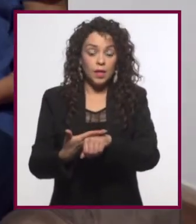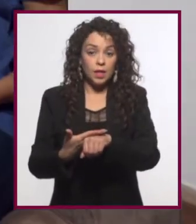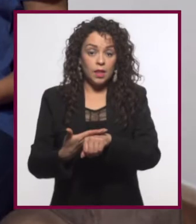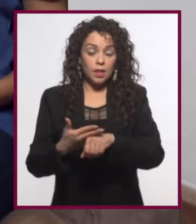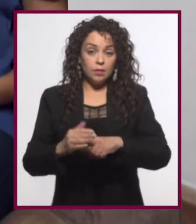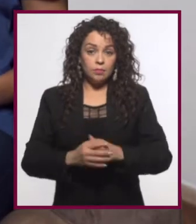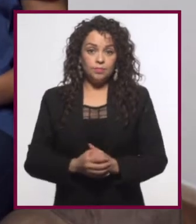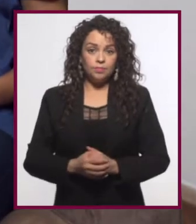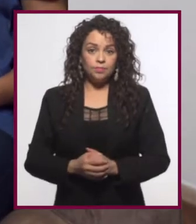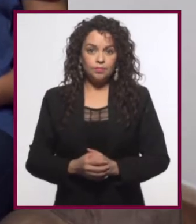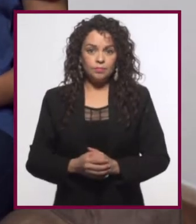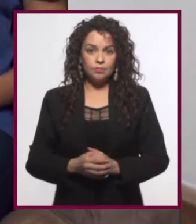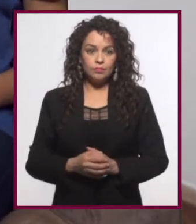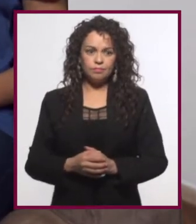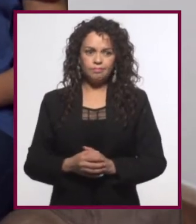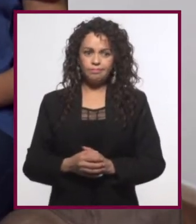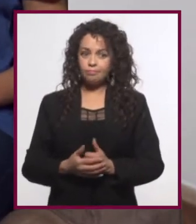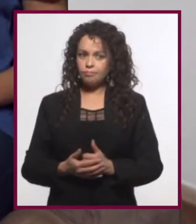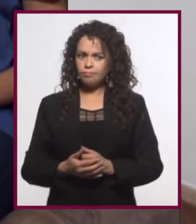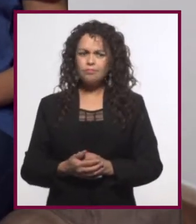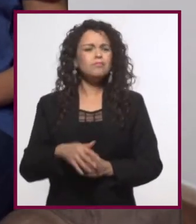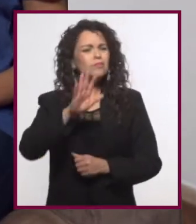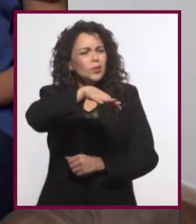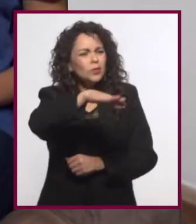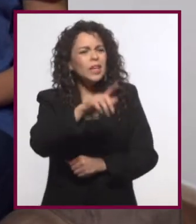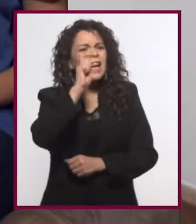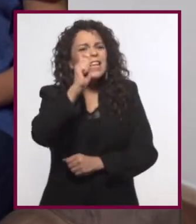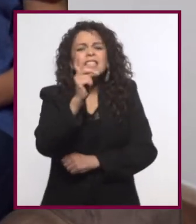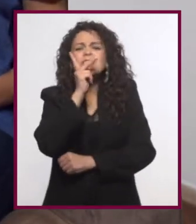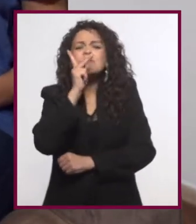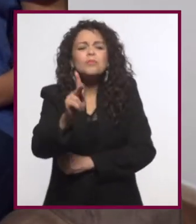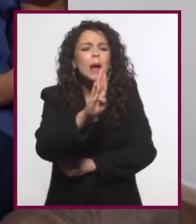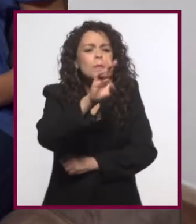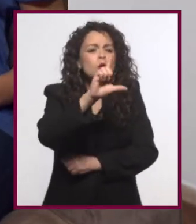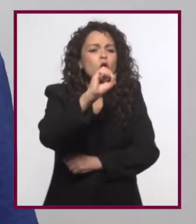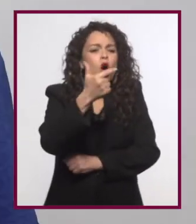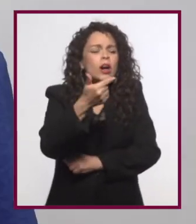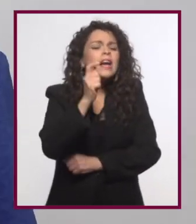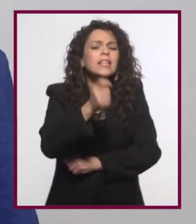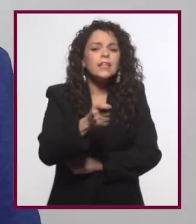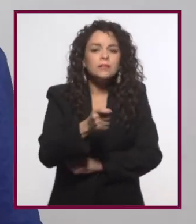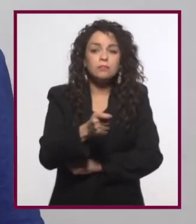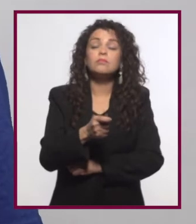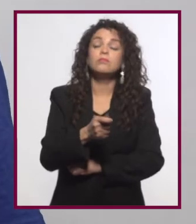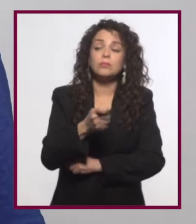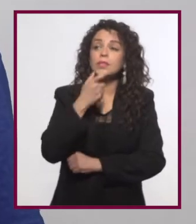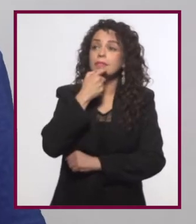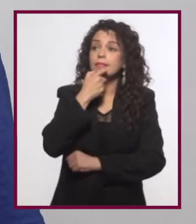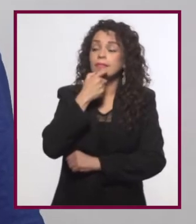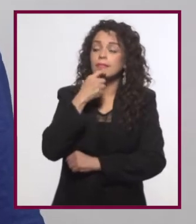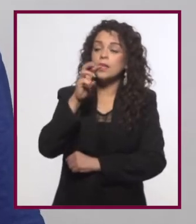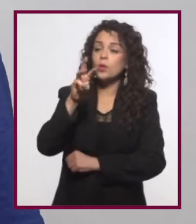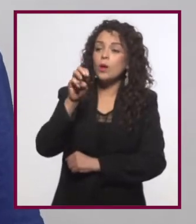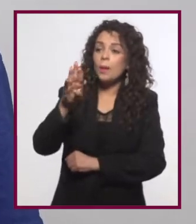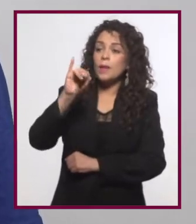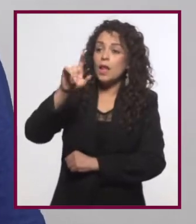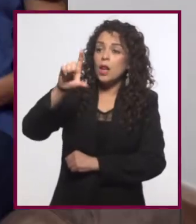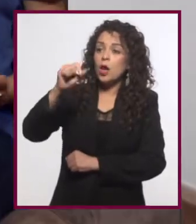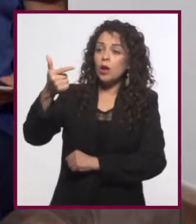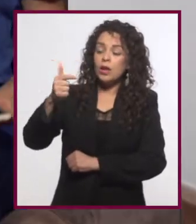Y a todo esto, ¿qué significa la palabra blog? La palabra blog viene del inglés web y log.